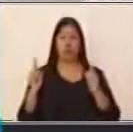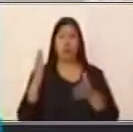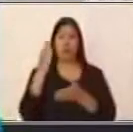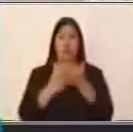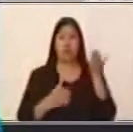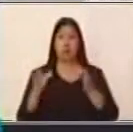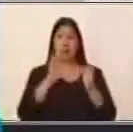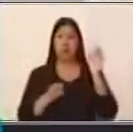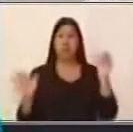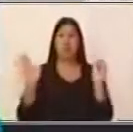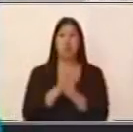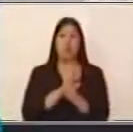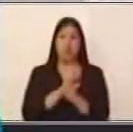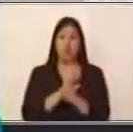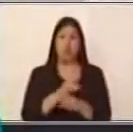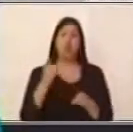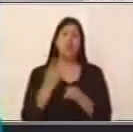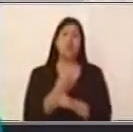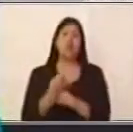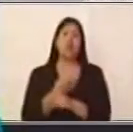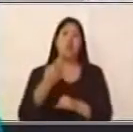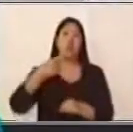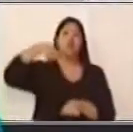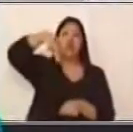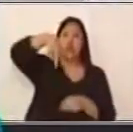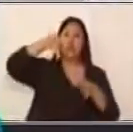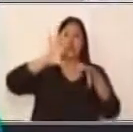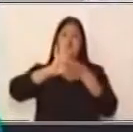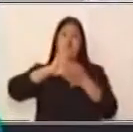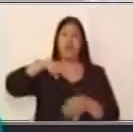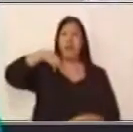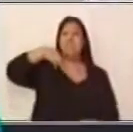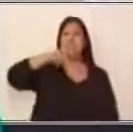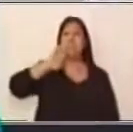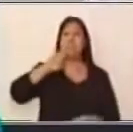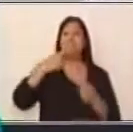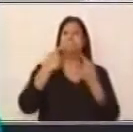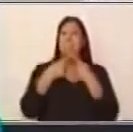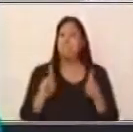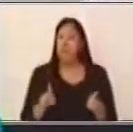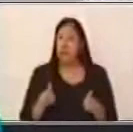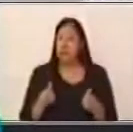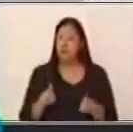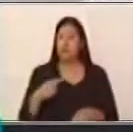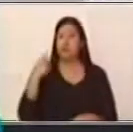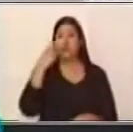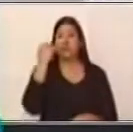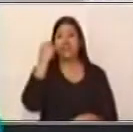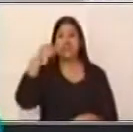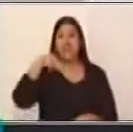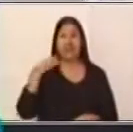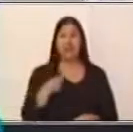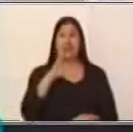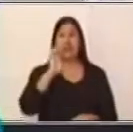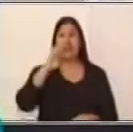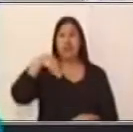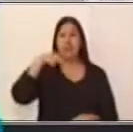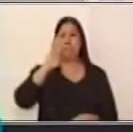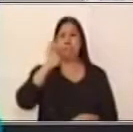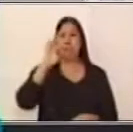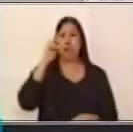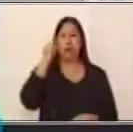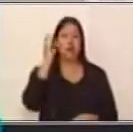pero, también el nexo sin embargo, sino que, ¿sí? Y un ejemplo es,